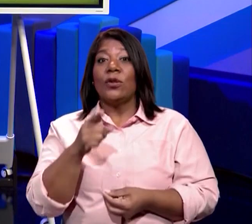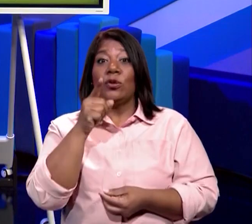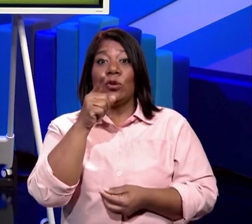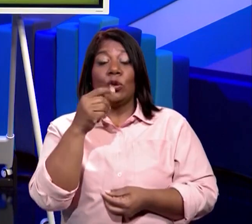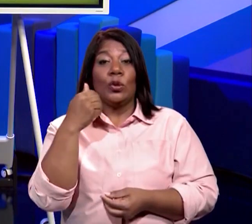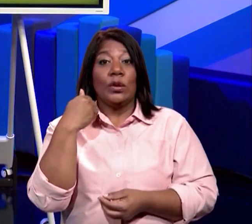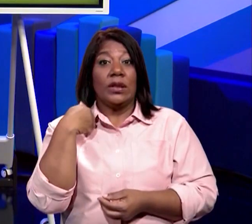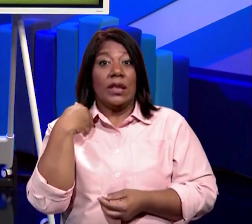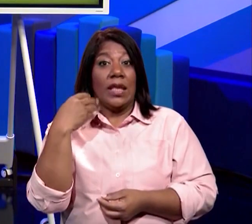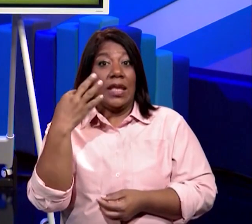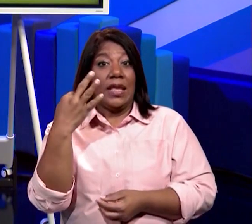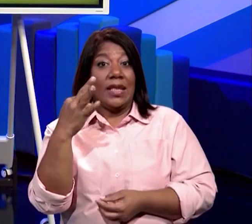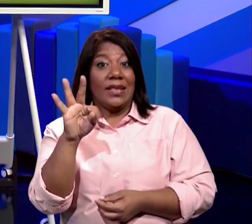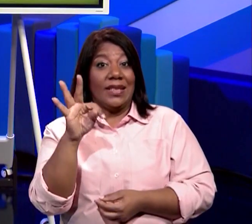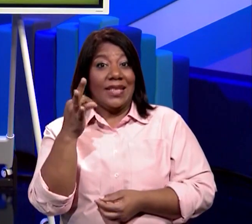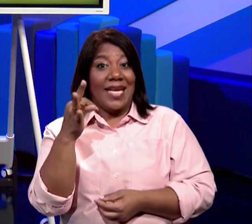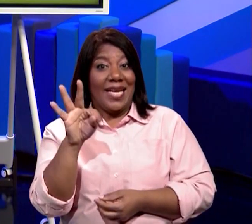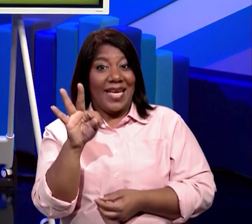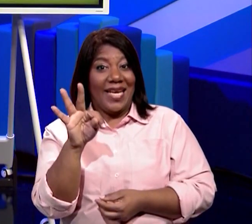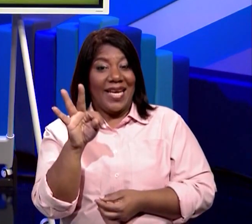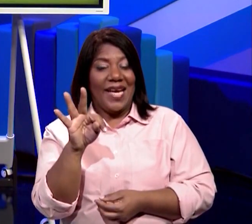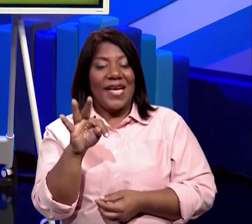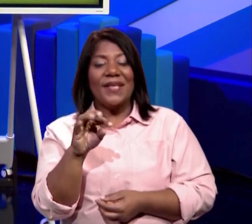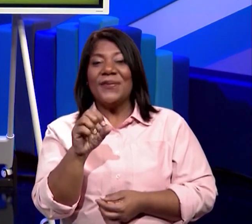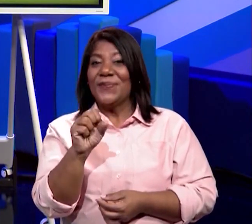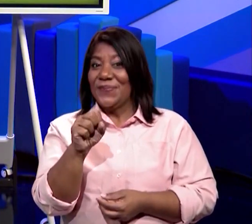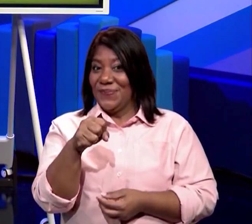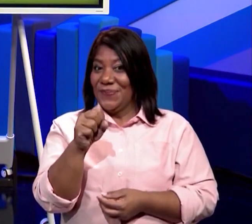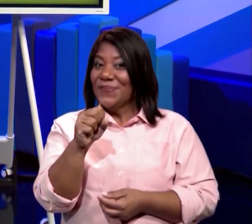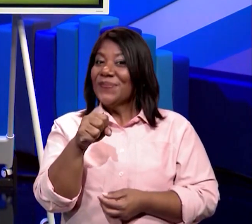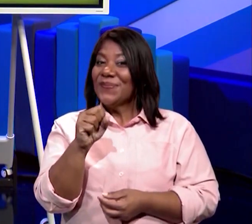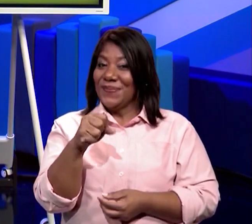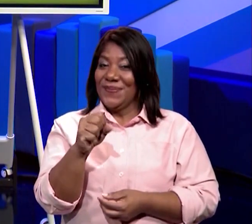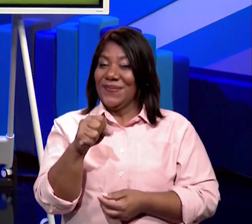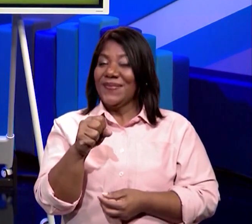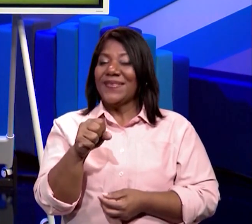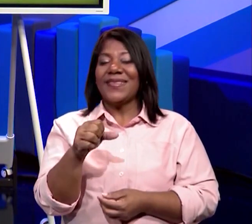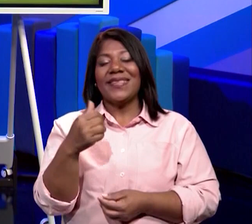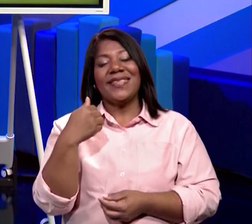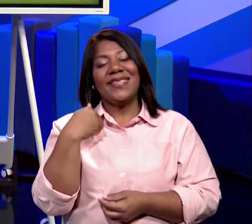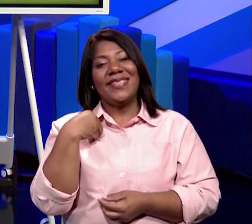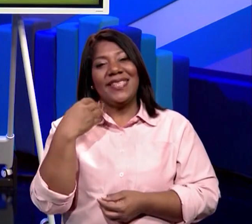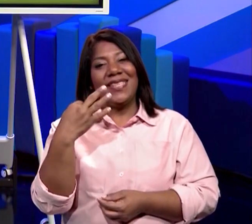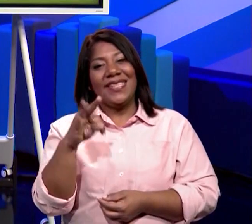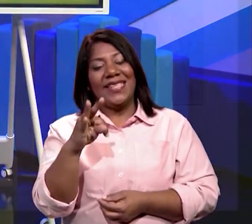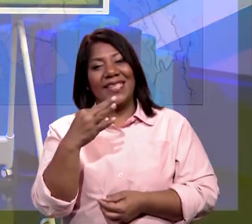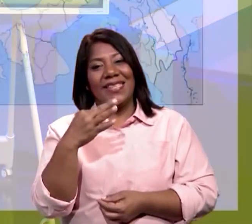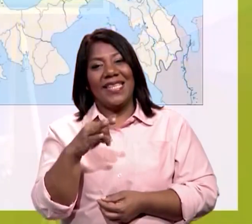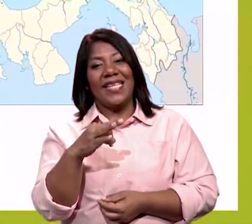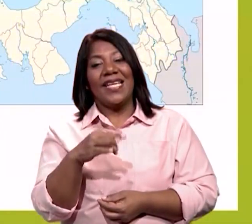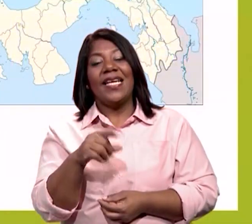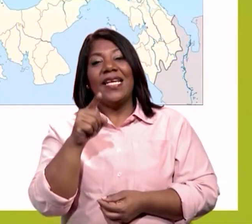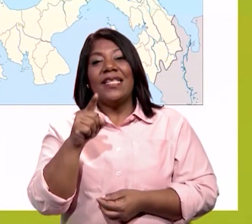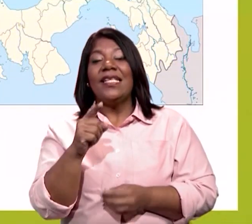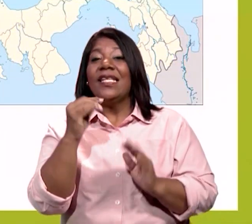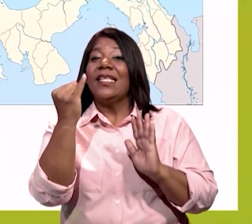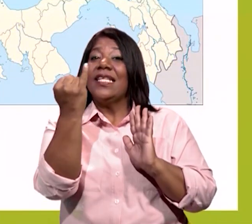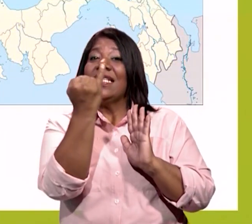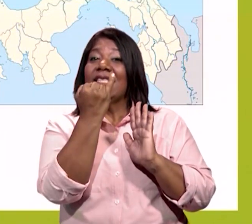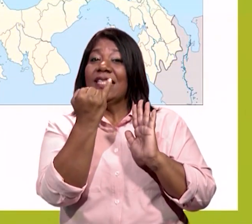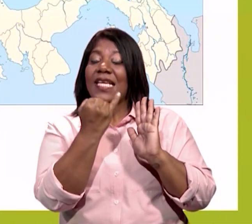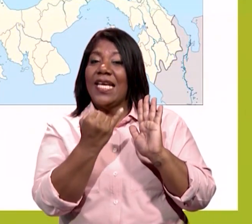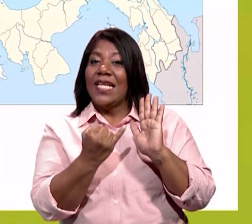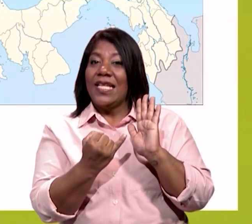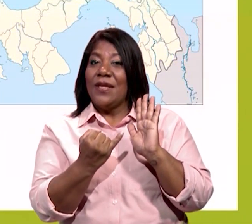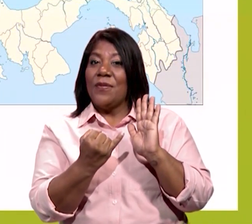ustedes una asignación. ¿Sí? ¿Y cuál es esa asignación? Nosotros vamos a dibujar el